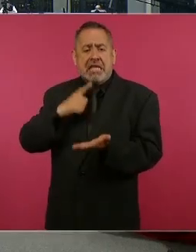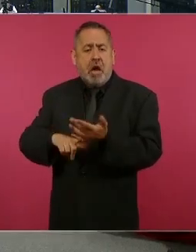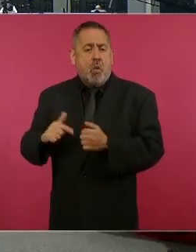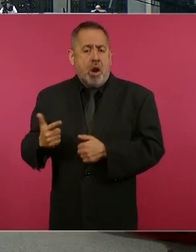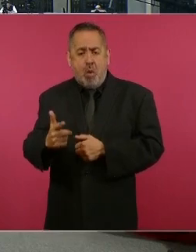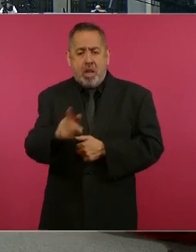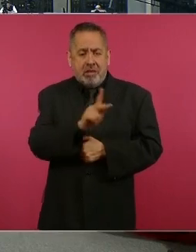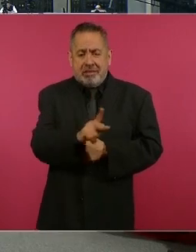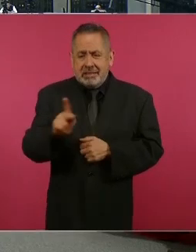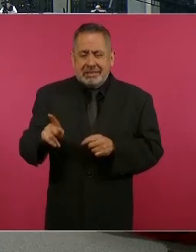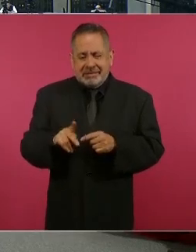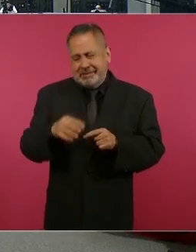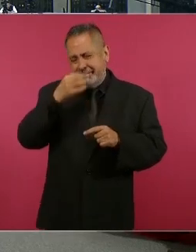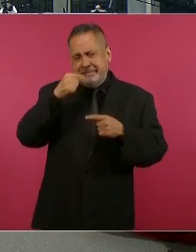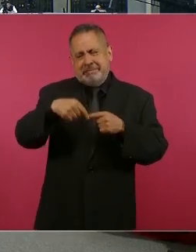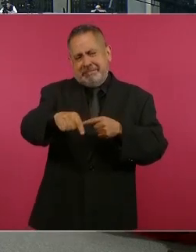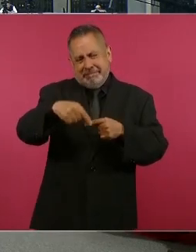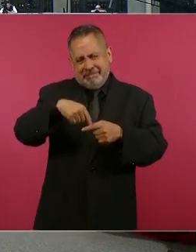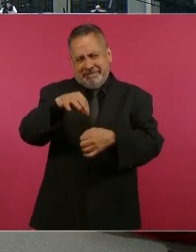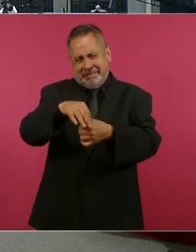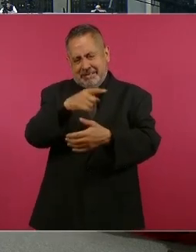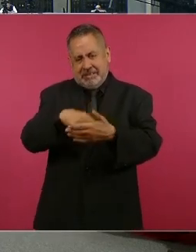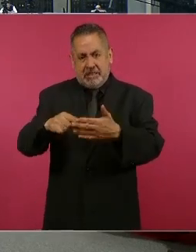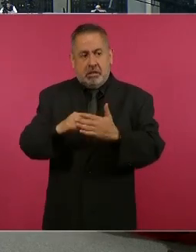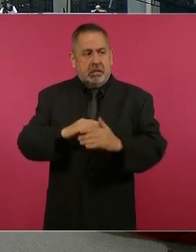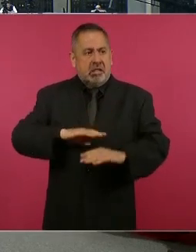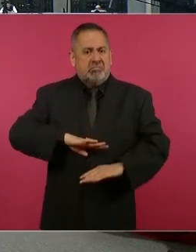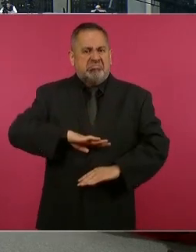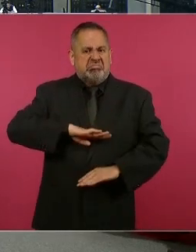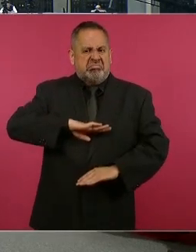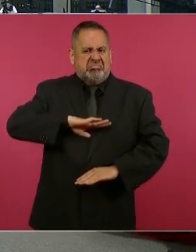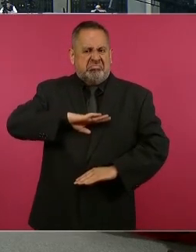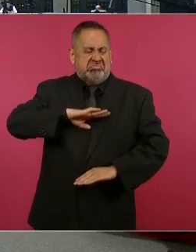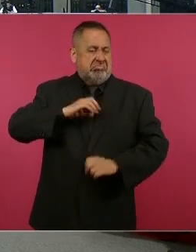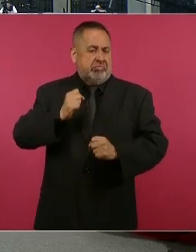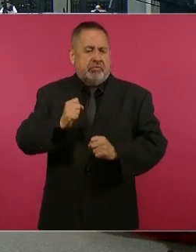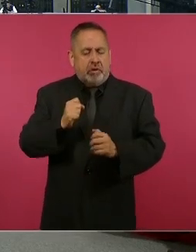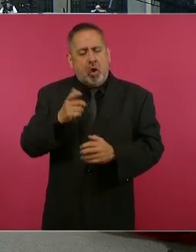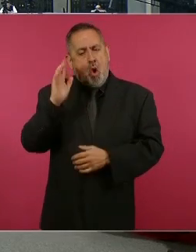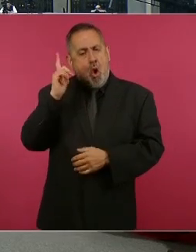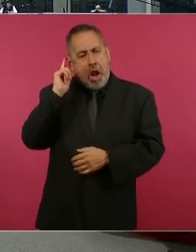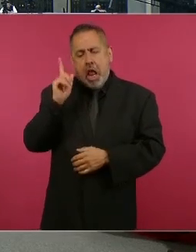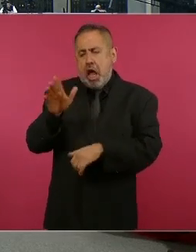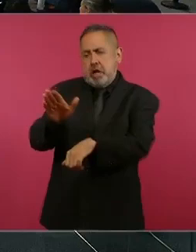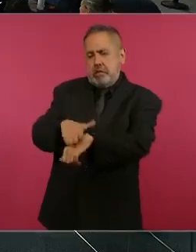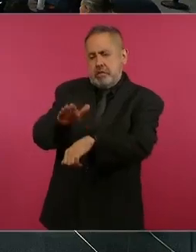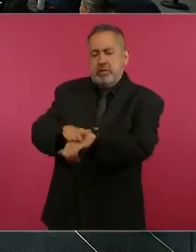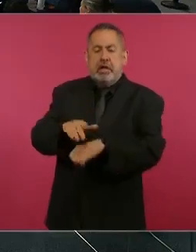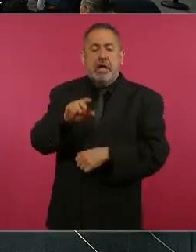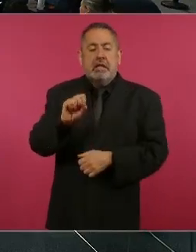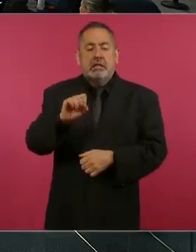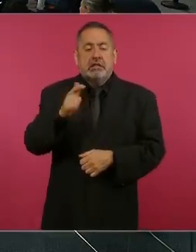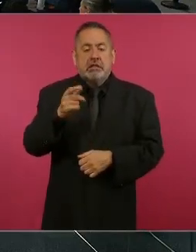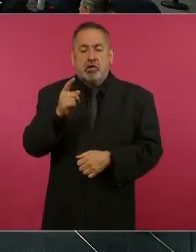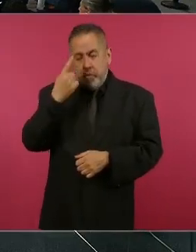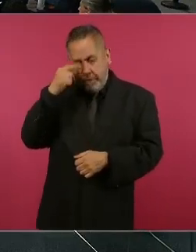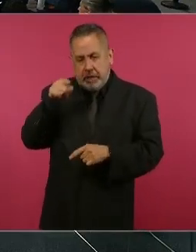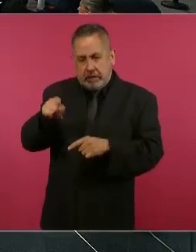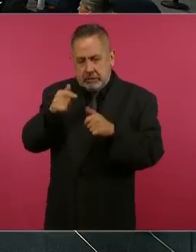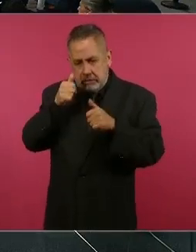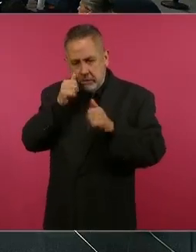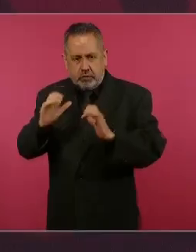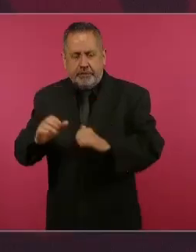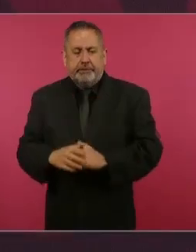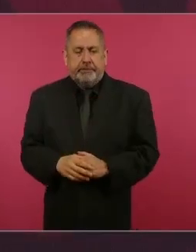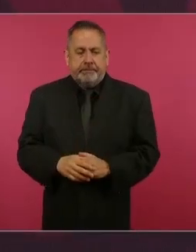por un proceso electoral que está elevando su temperatura? Ojalá pueda usted exhortar a la Secretaría de Gobernación en ese particular. Sí,